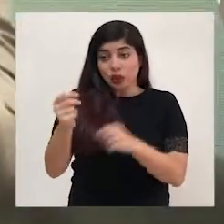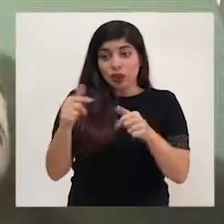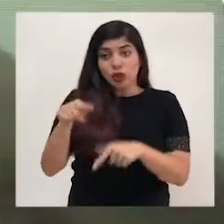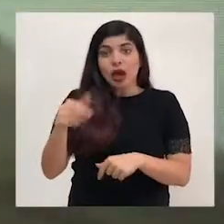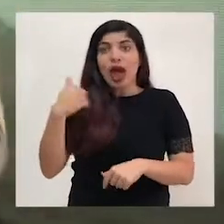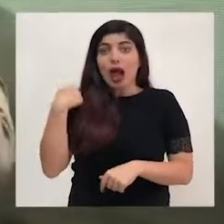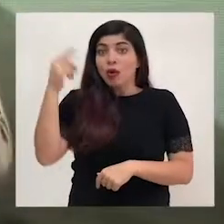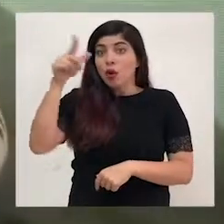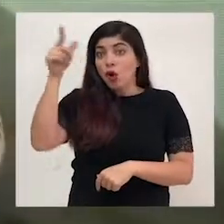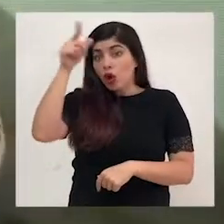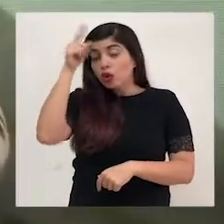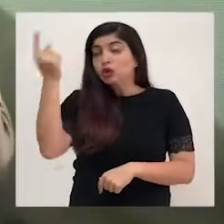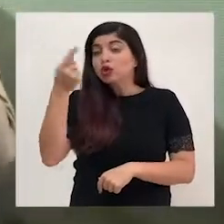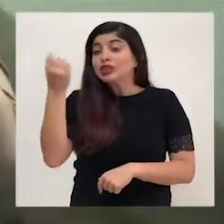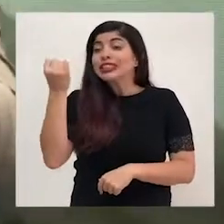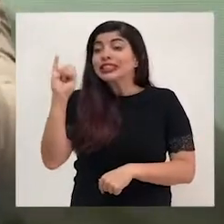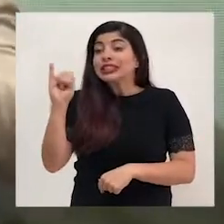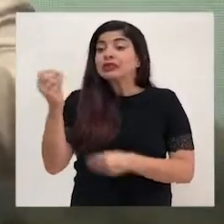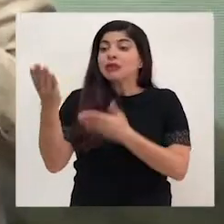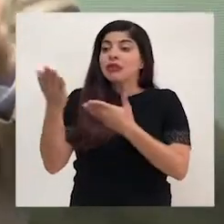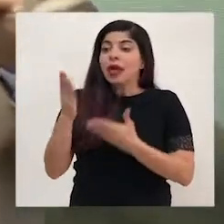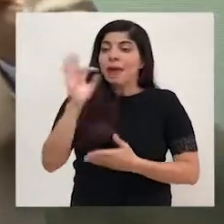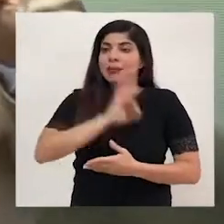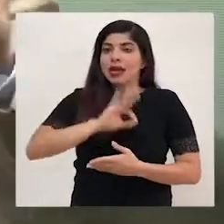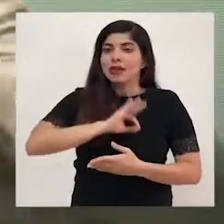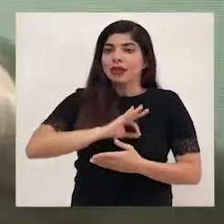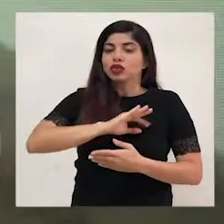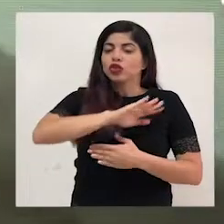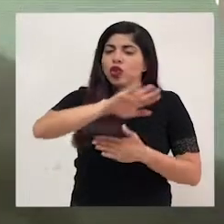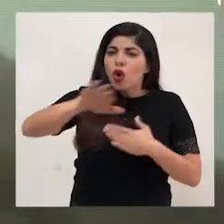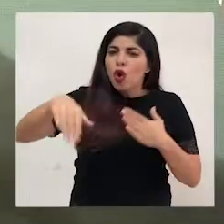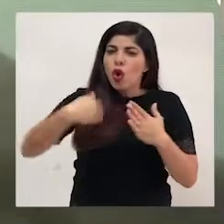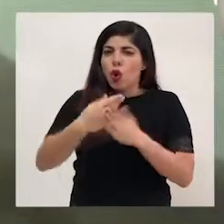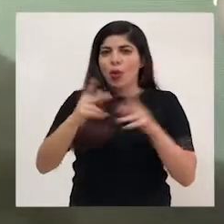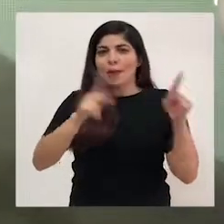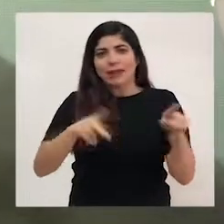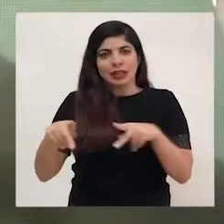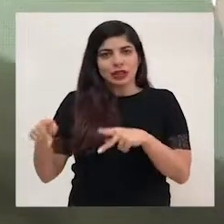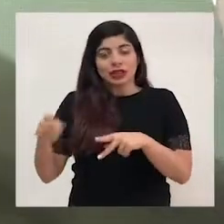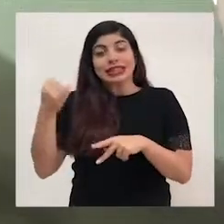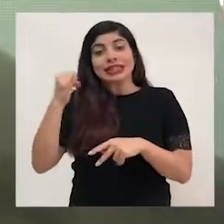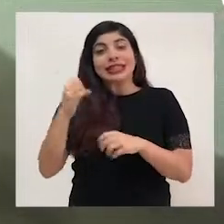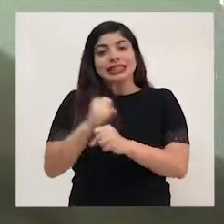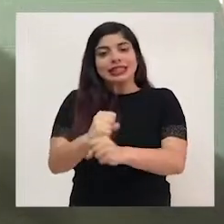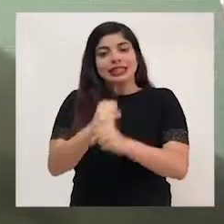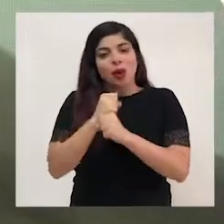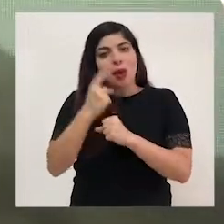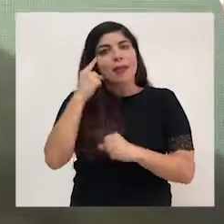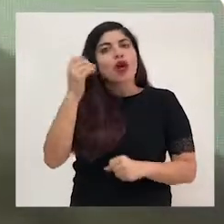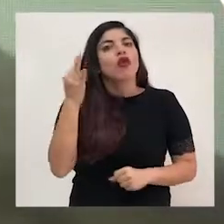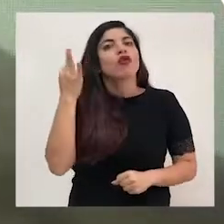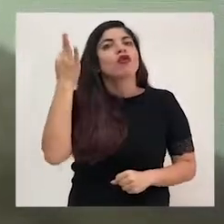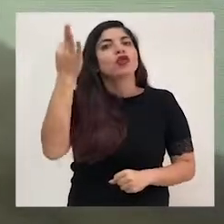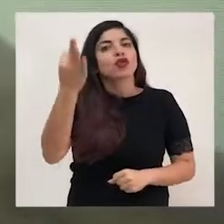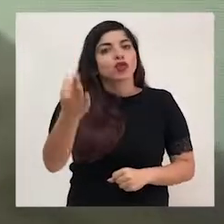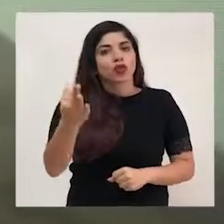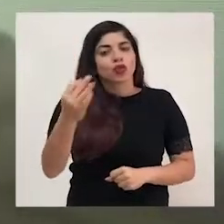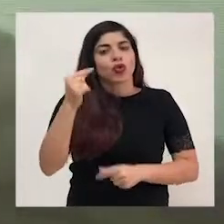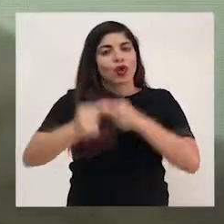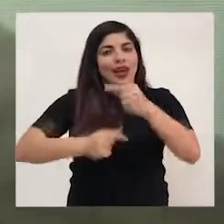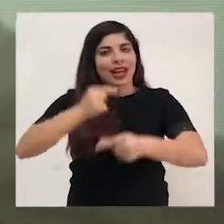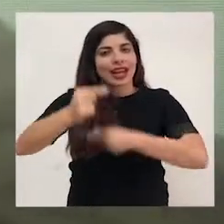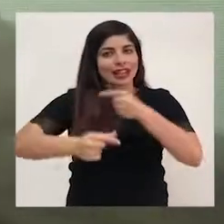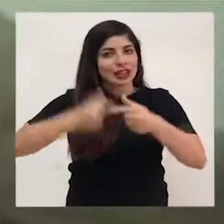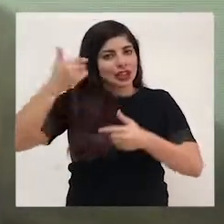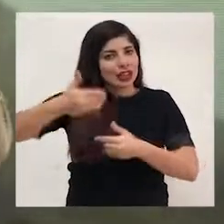en eso, la descarbonización tiene sentido si trae beneficios para todas las personas y si asegura un futuro para